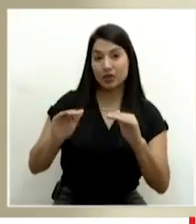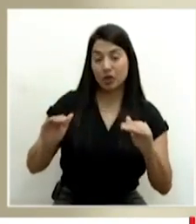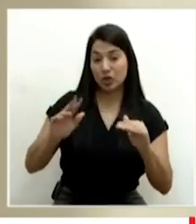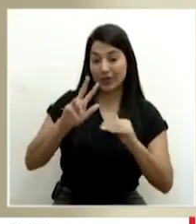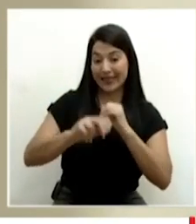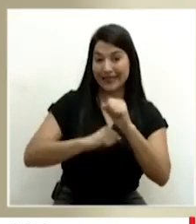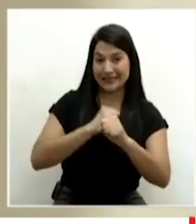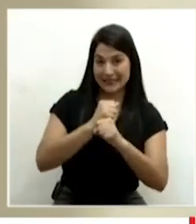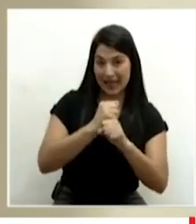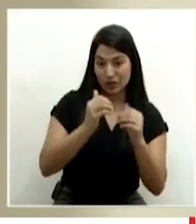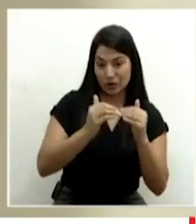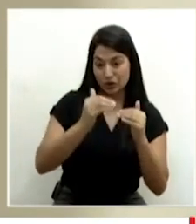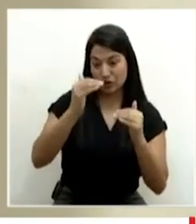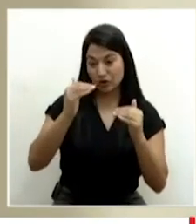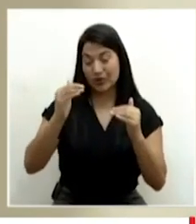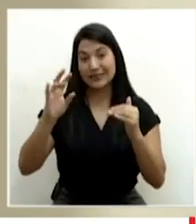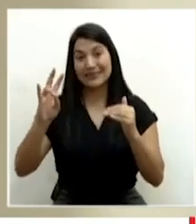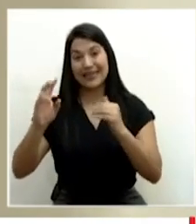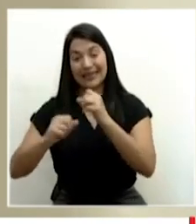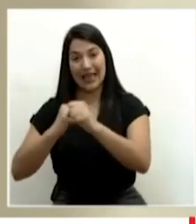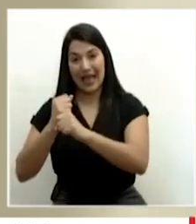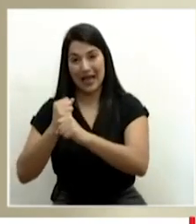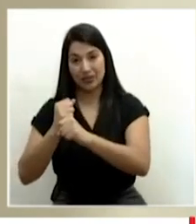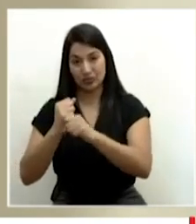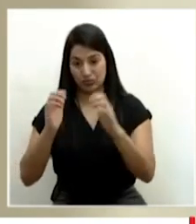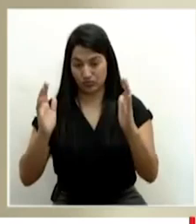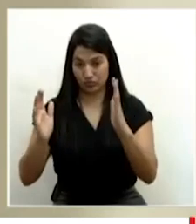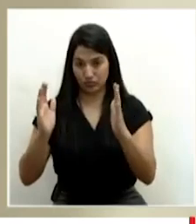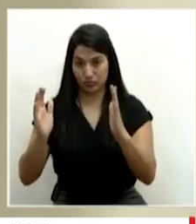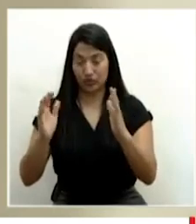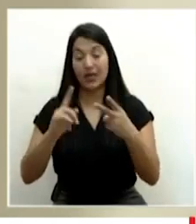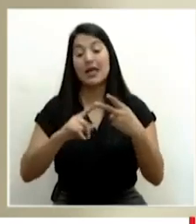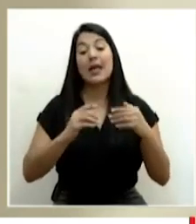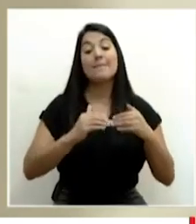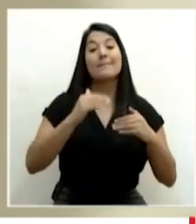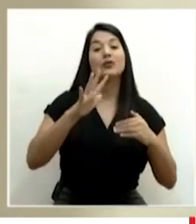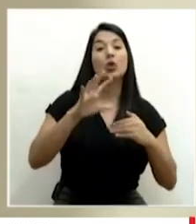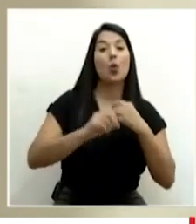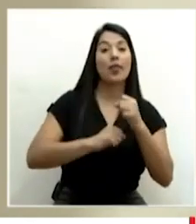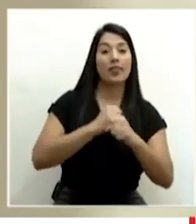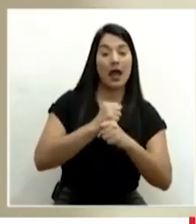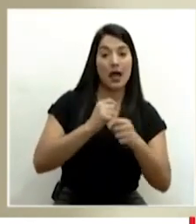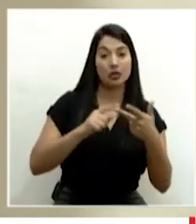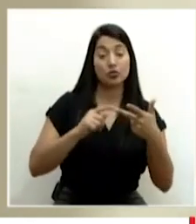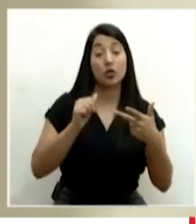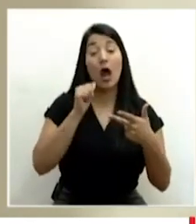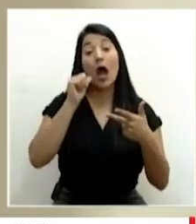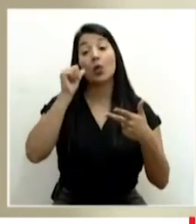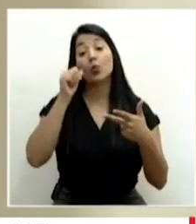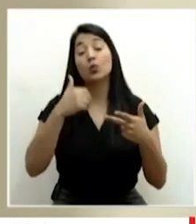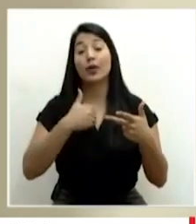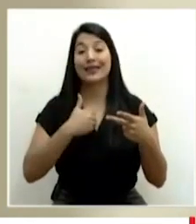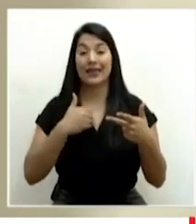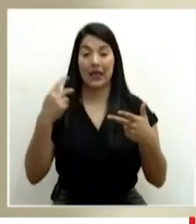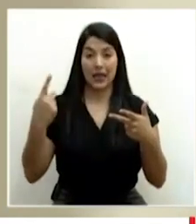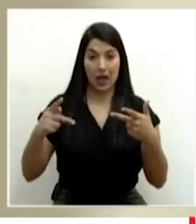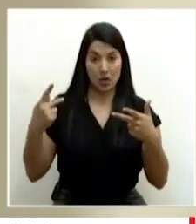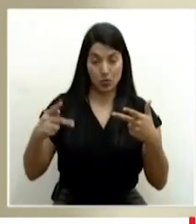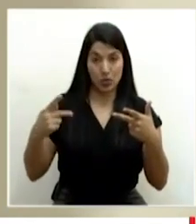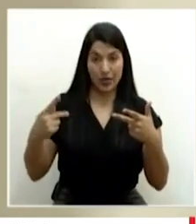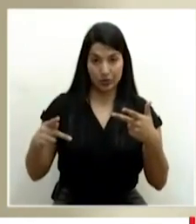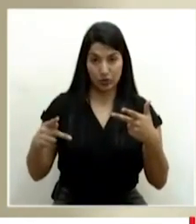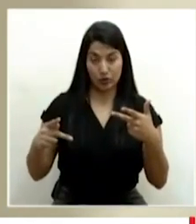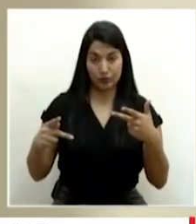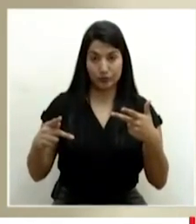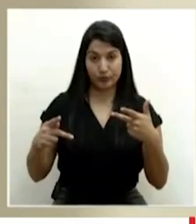años a siete años y los mayores de 59 años en general. Y los adultos que tengan factores de riesgo